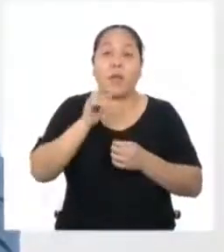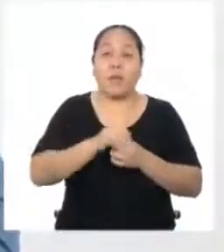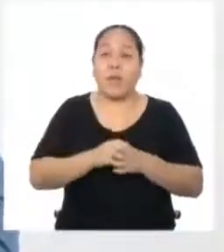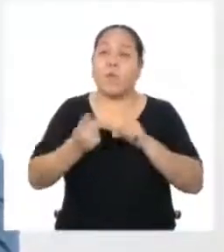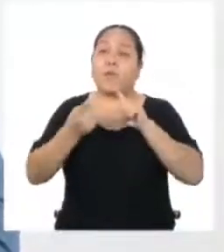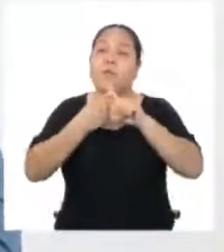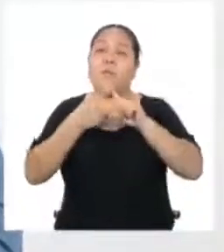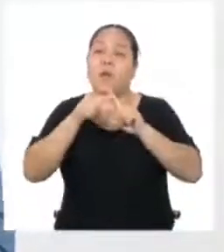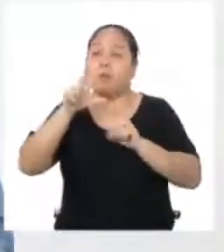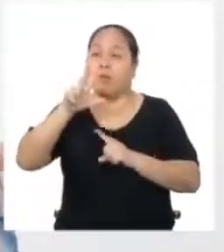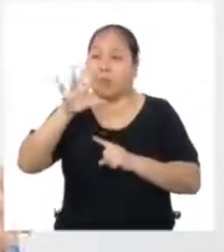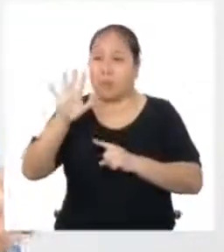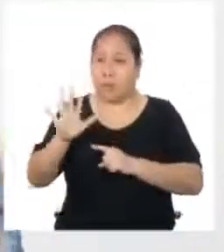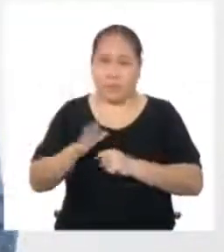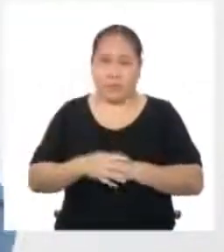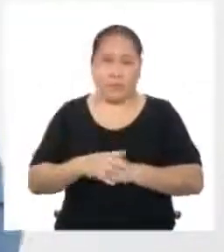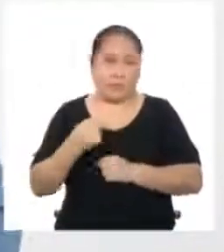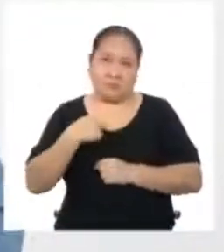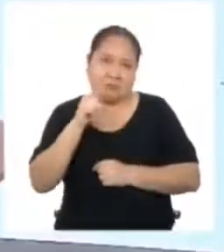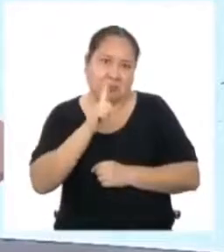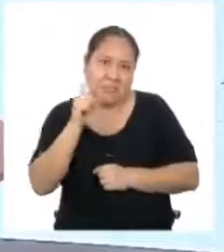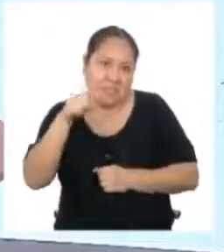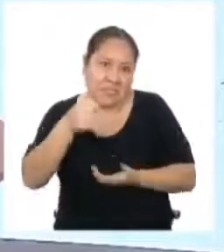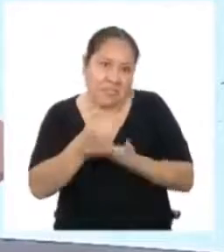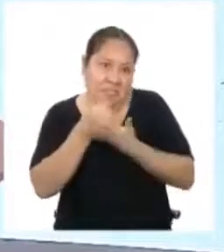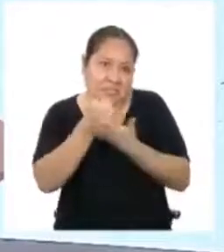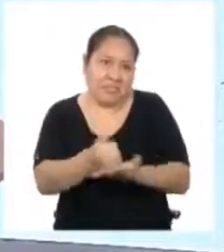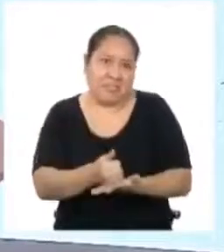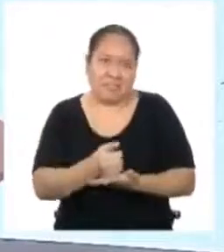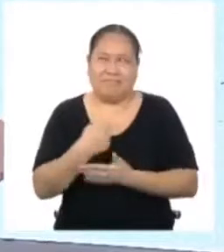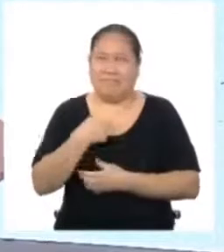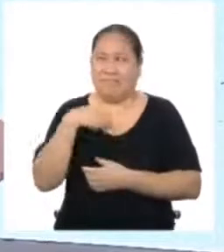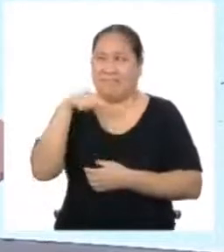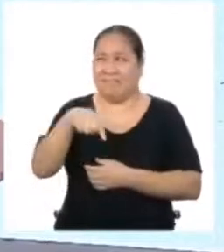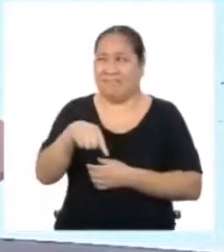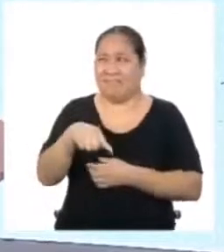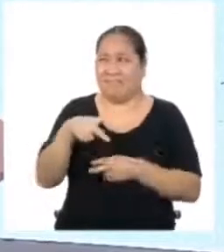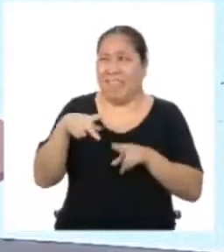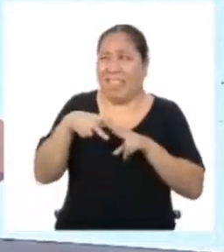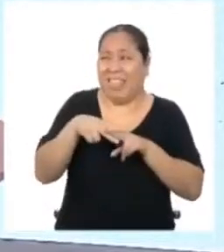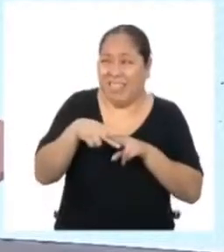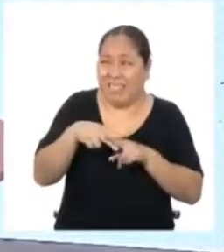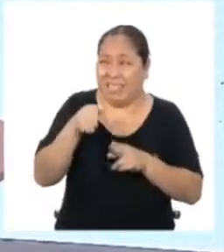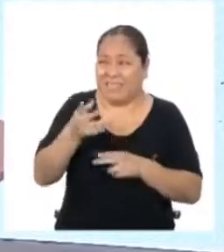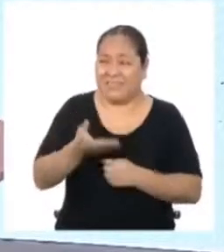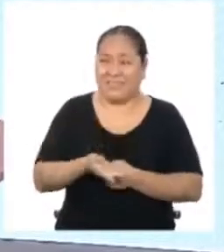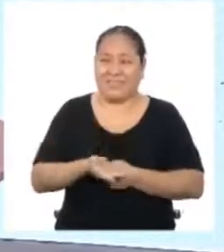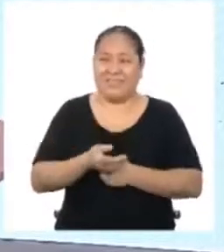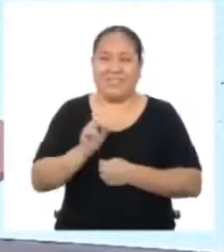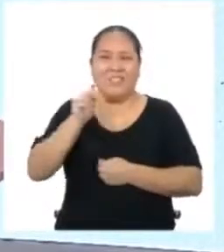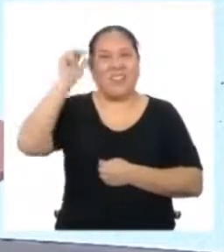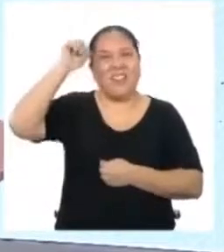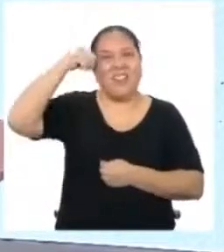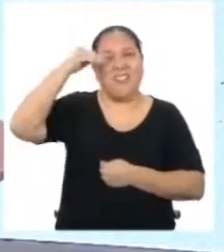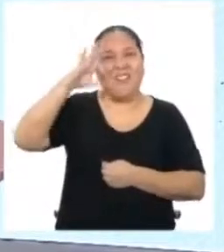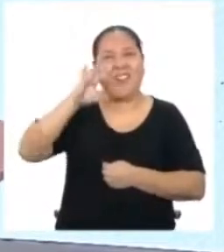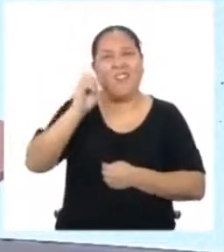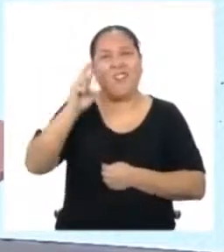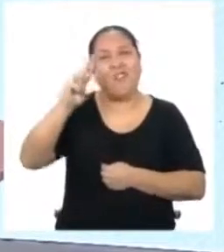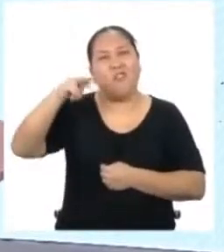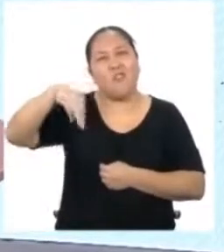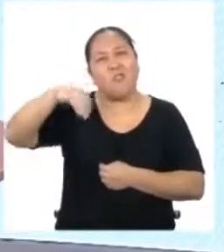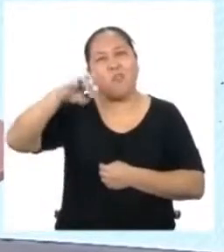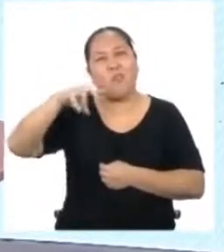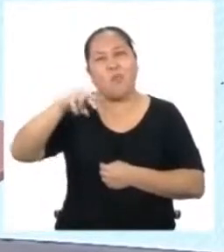Ahí lo tienes, no necesitaste mi ayuda Es que me quedé atracada en ese punto Porque no recuerdo ni una fórmula para calcular